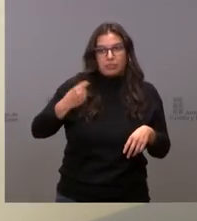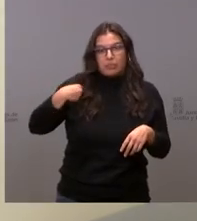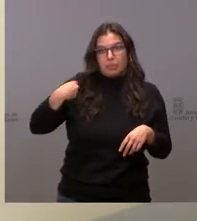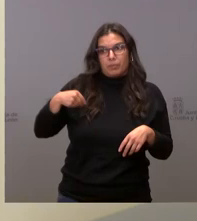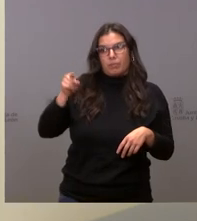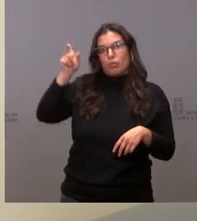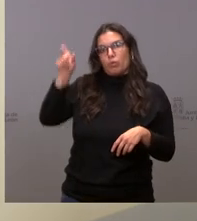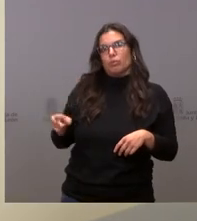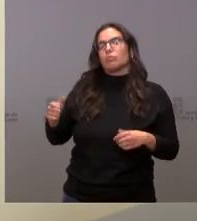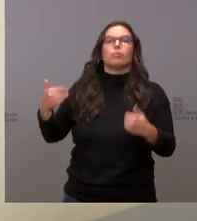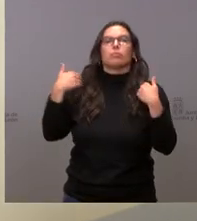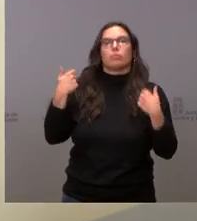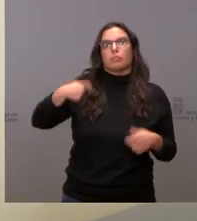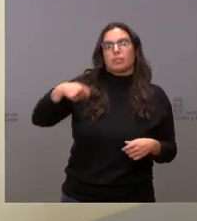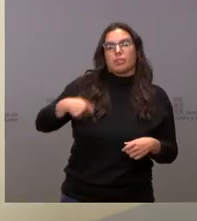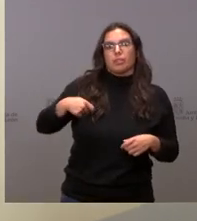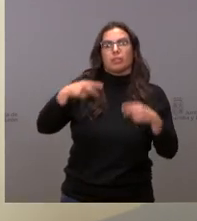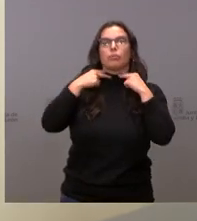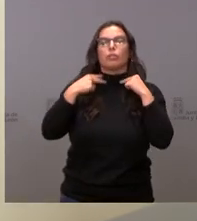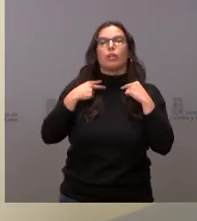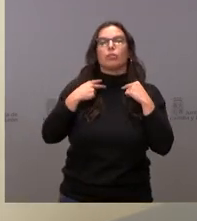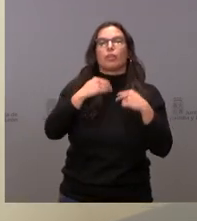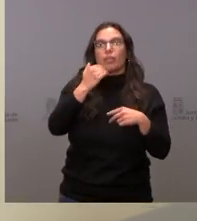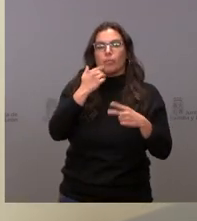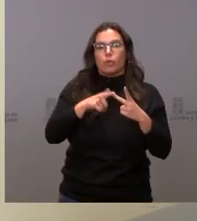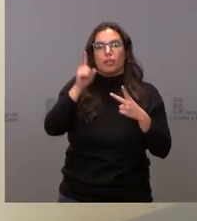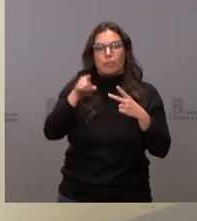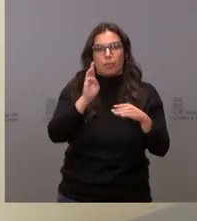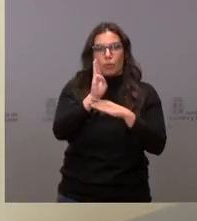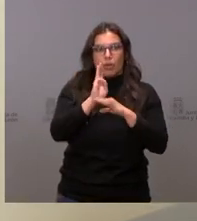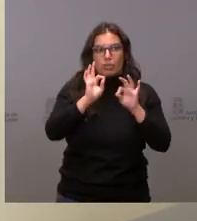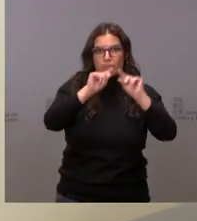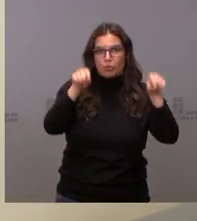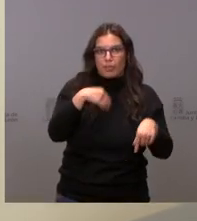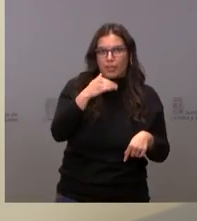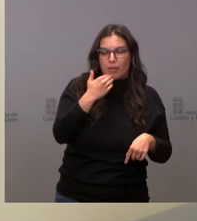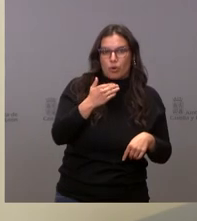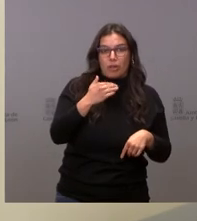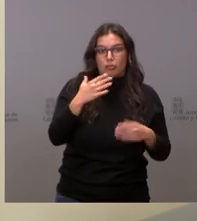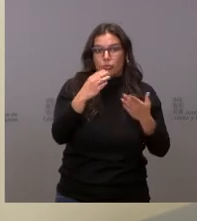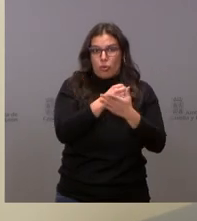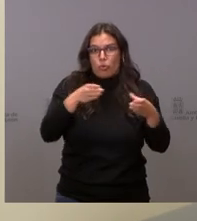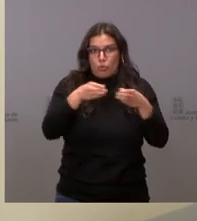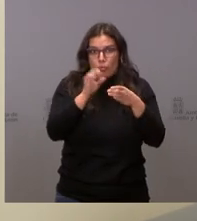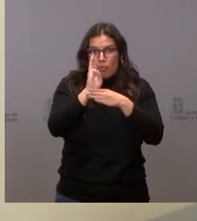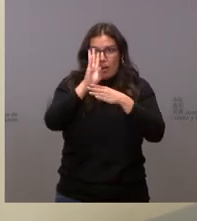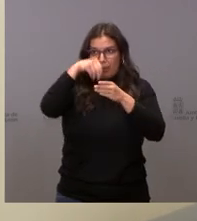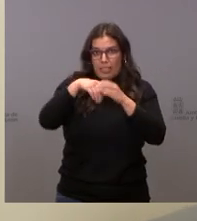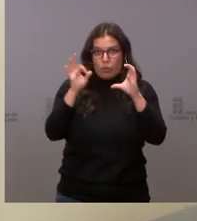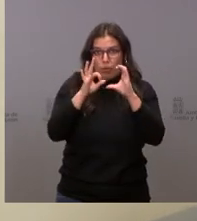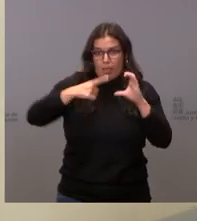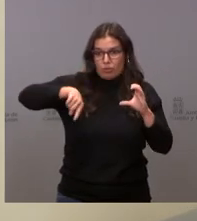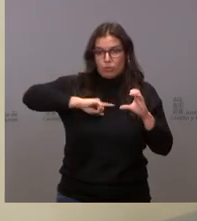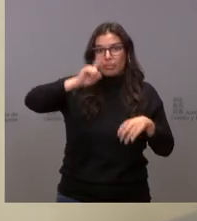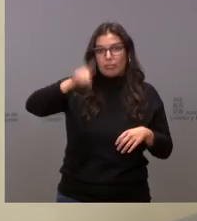de Zamora Francisco Requejo de nuestra procuradora en la provincia de Zamora de Maite Gago de todo el grupo parlamentario y también